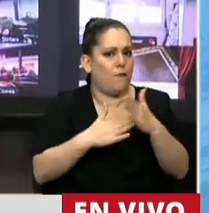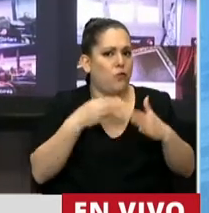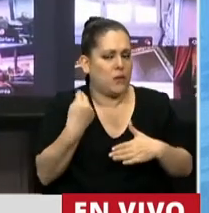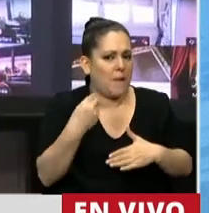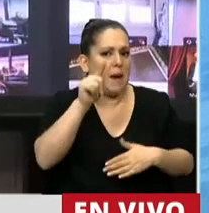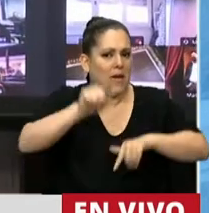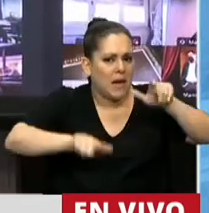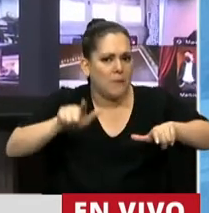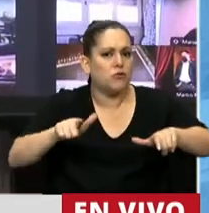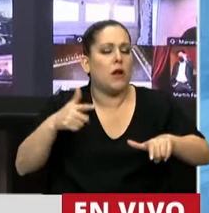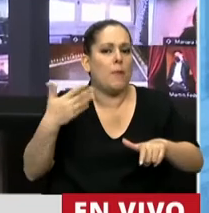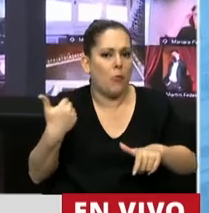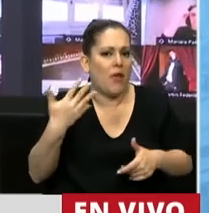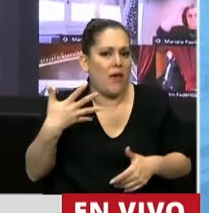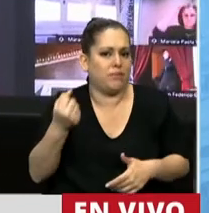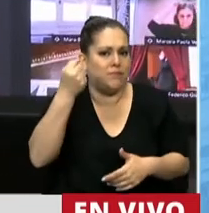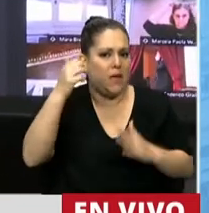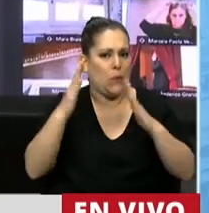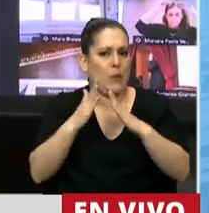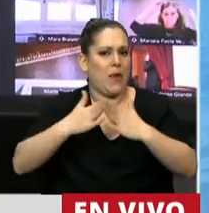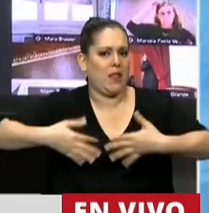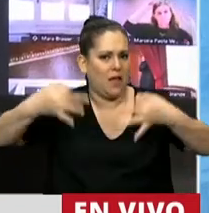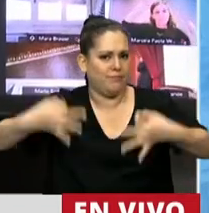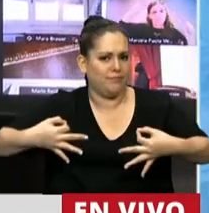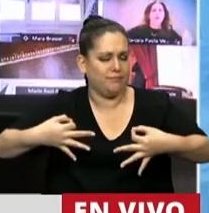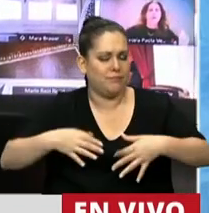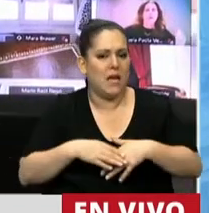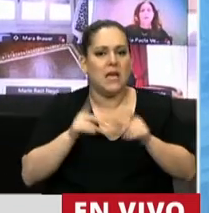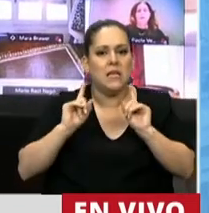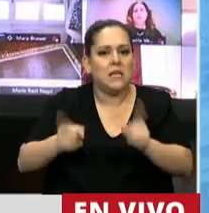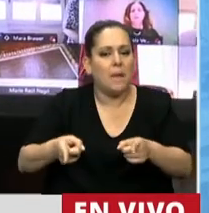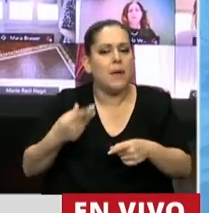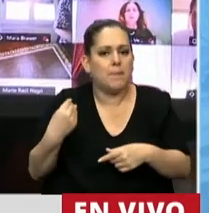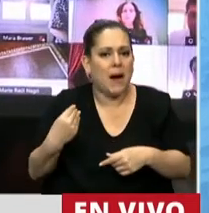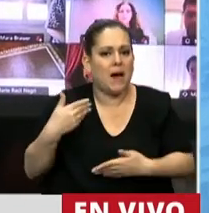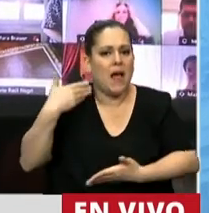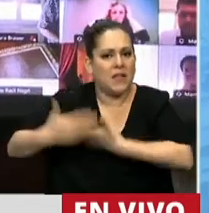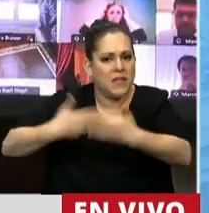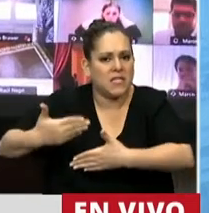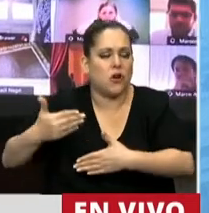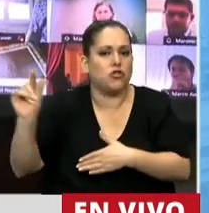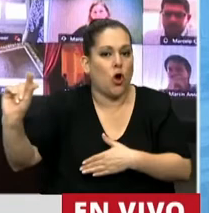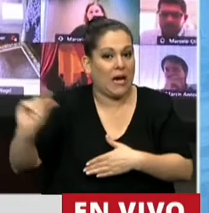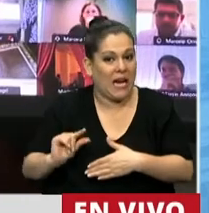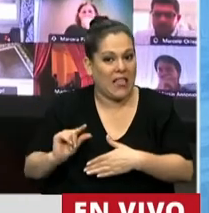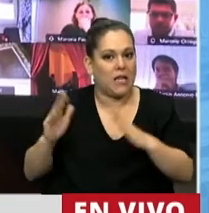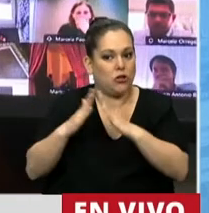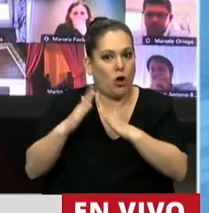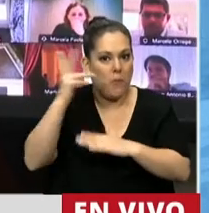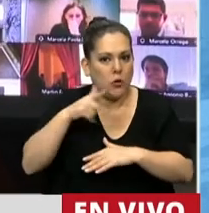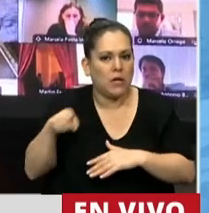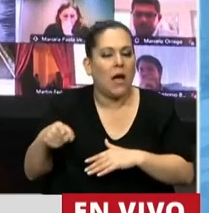confluyan en un derecho a la vivienda adecuada. Y además, el desarrollo del crédito hipotecario es el